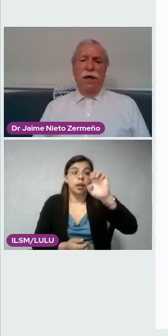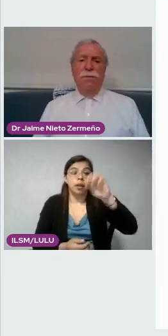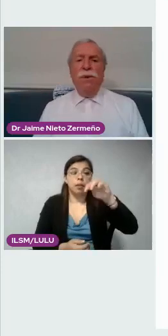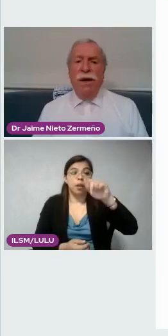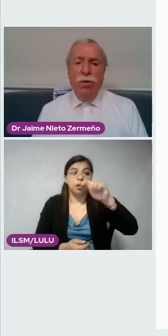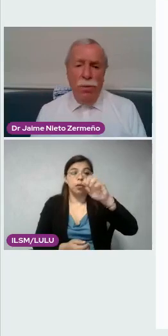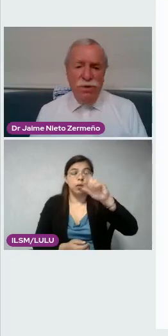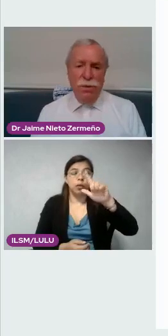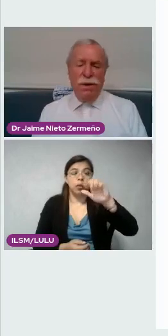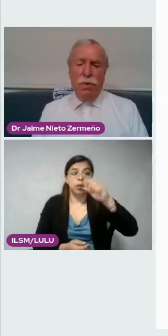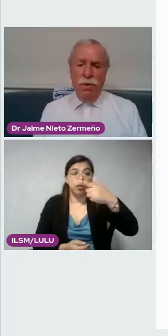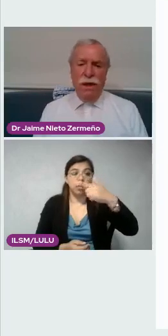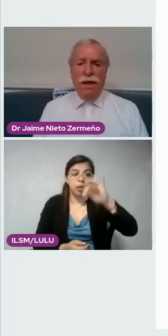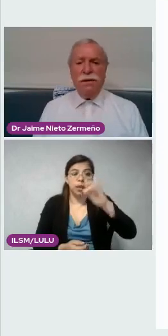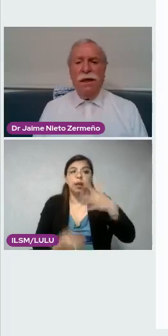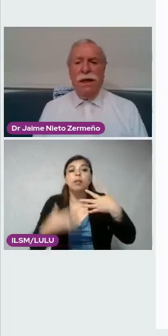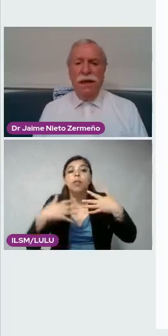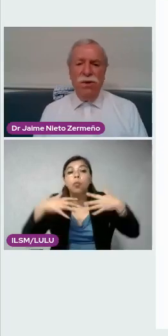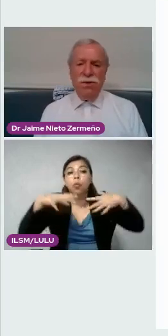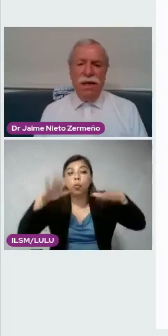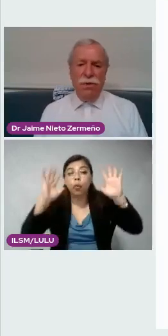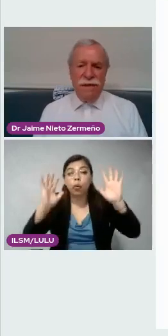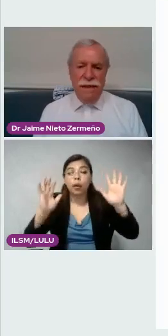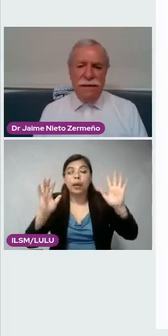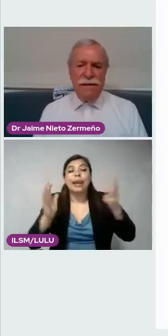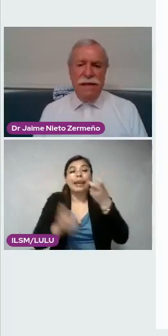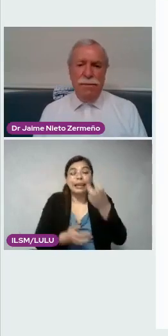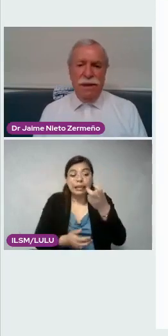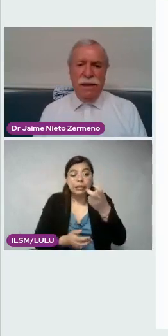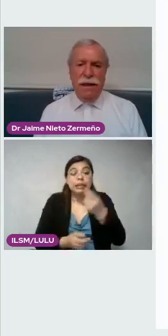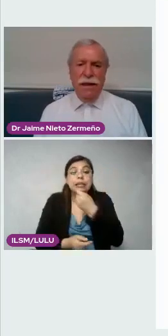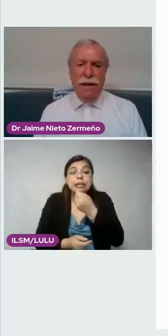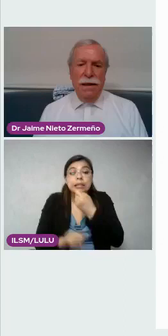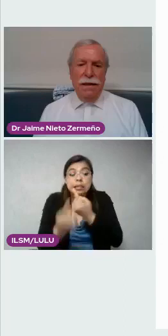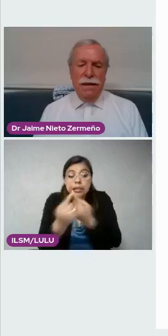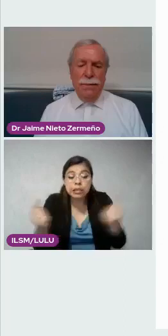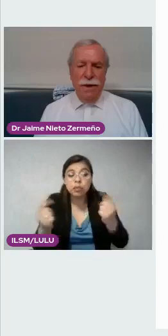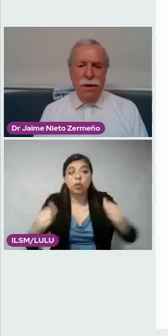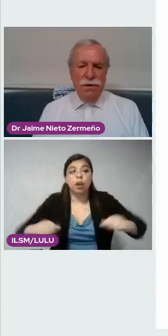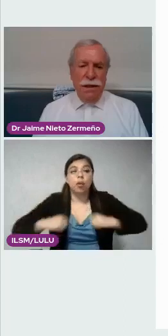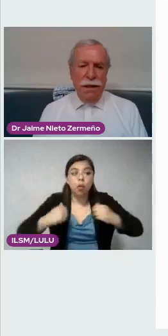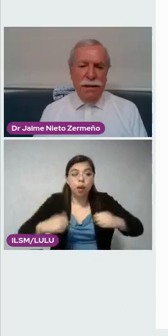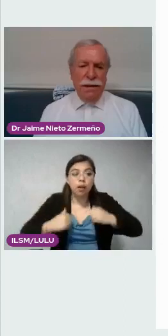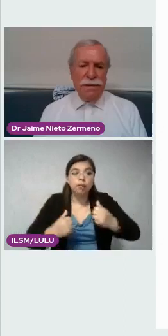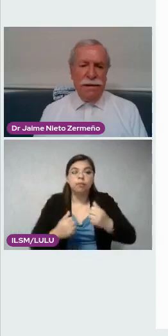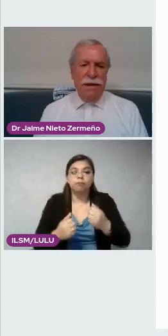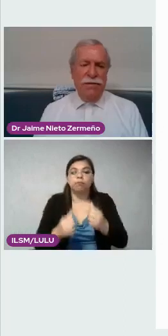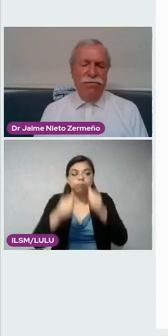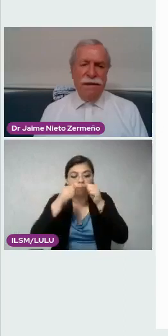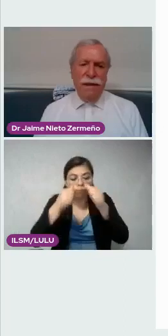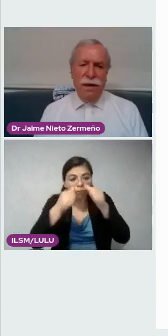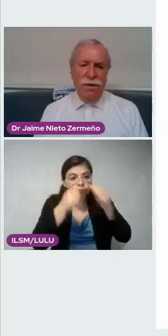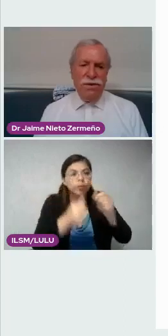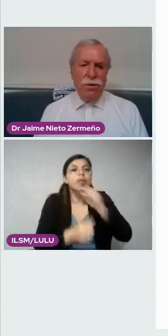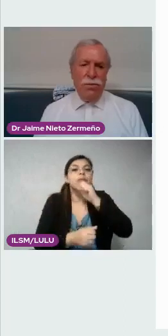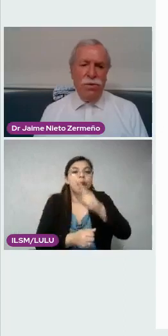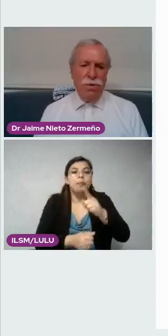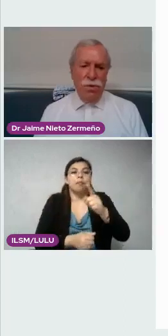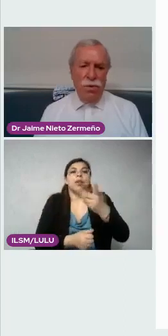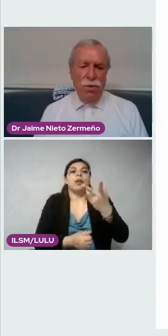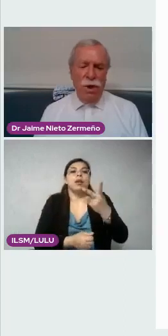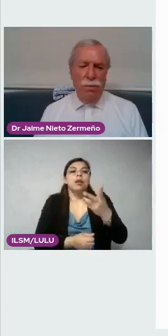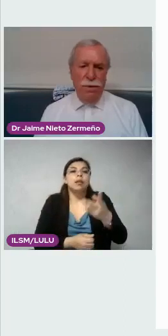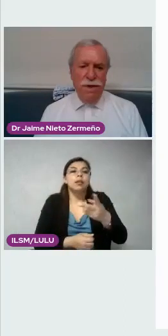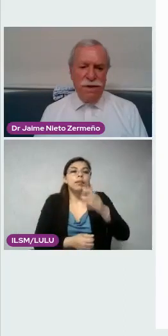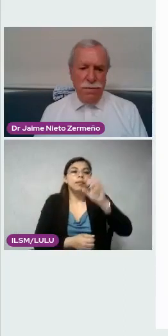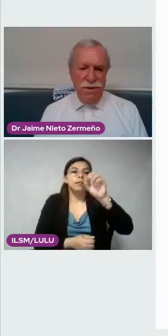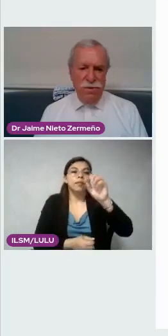fue primer grupo de estomatología en niños, de adolescentes, higiene mental. Y también los psiquiatras infantiles lo hice con mucho